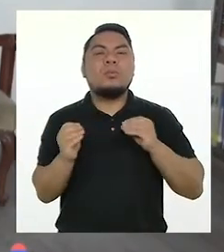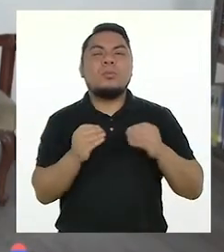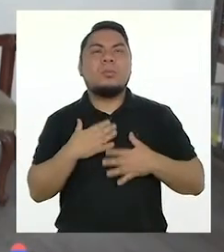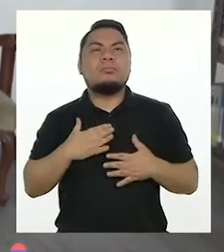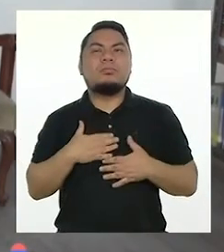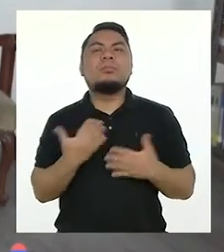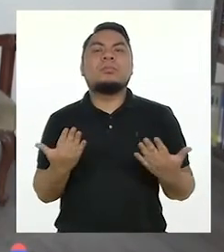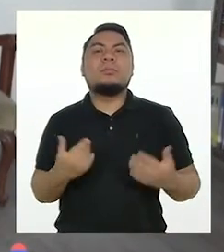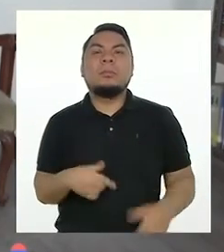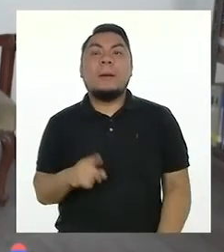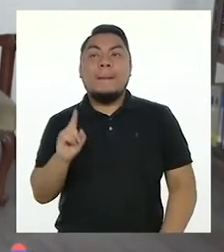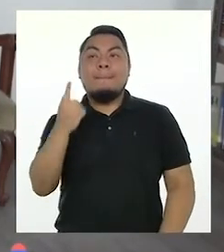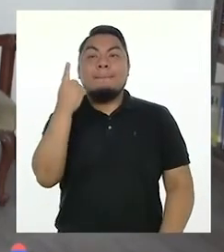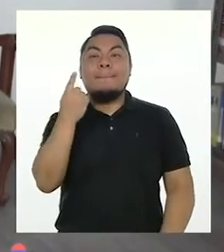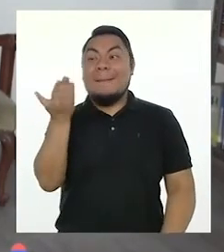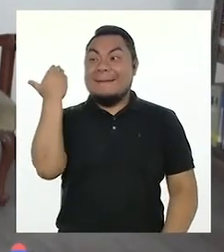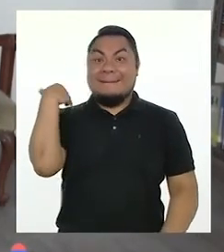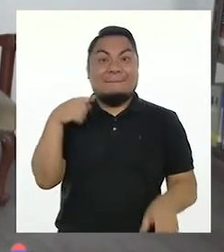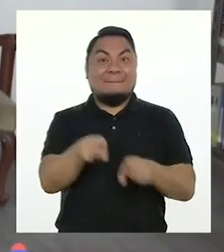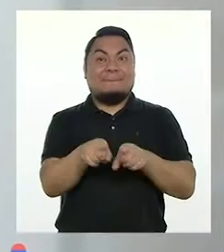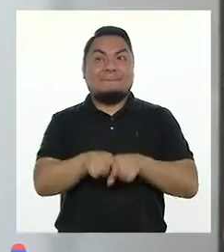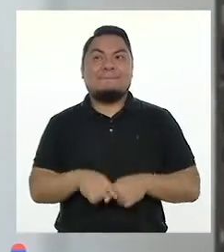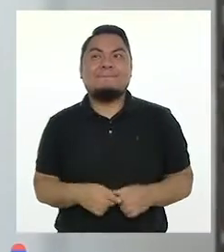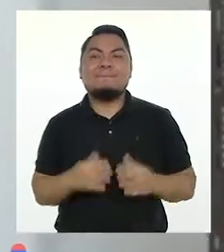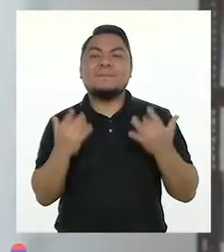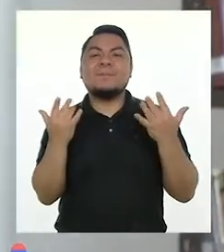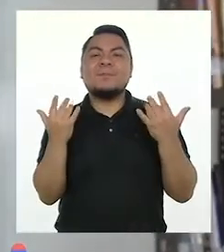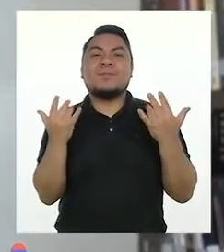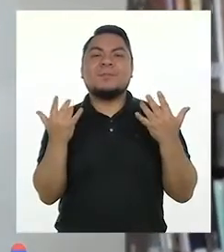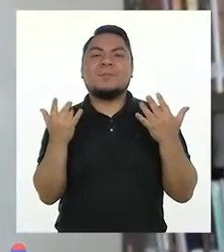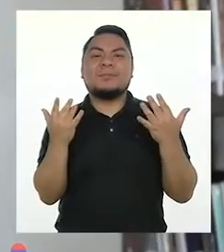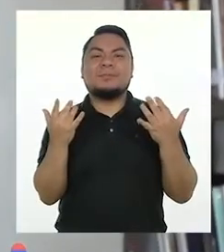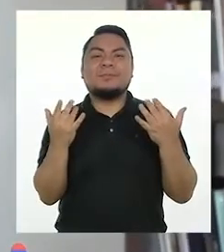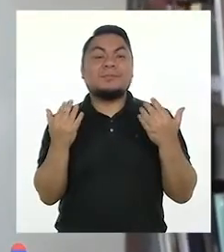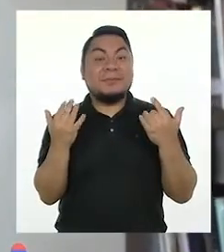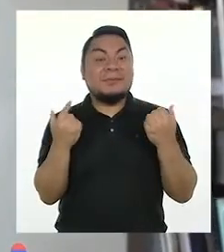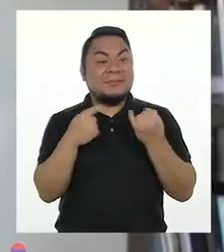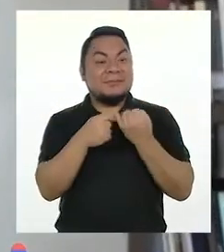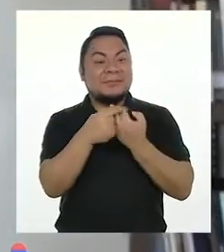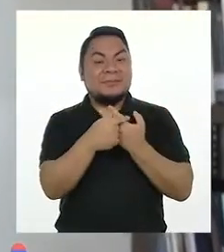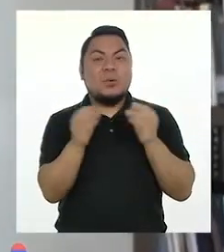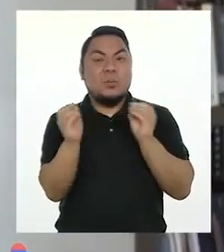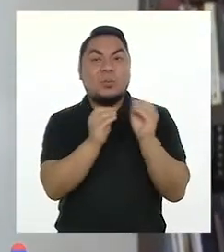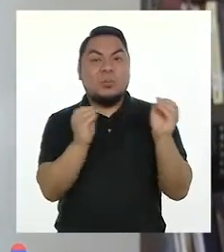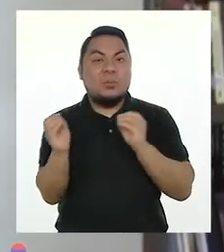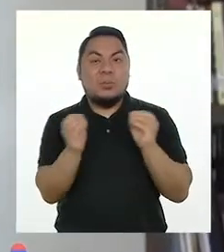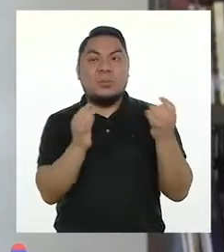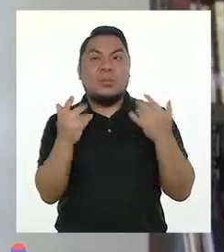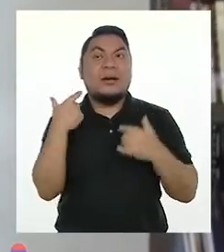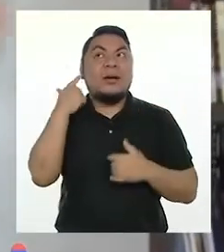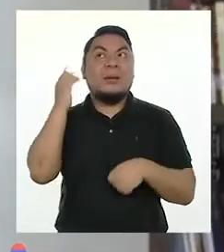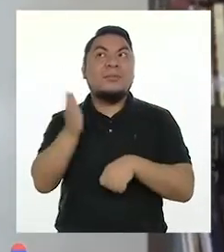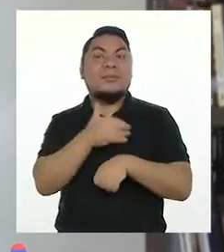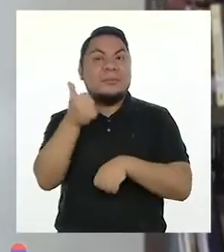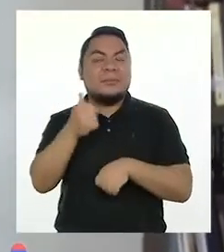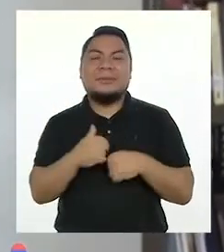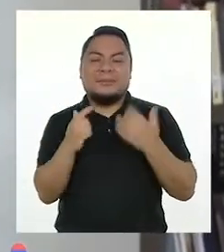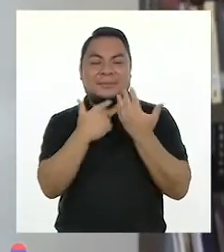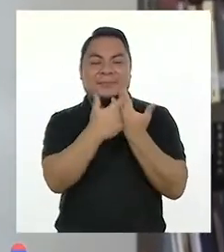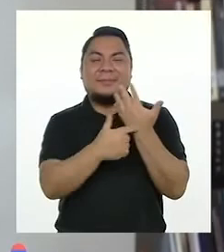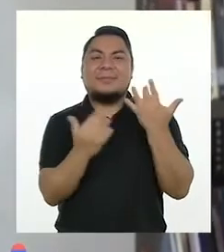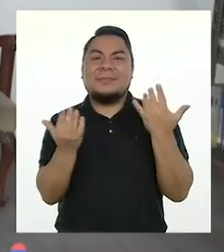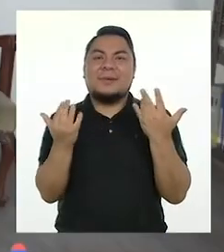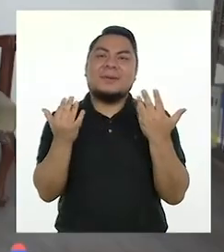Comencemos con los dedos, como lo hicimos antes. Eso. Muy bien. Dedos. ¡Ah! ¡Qué buena música! Dedos y